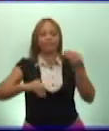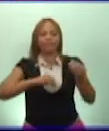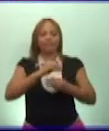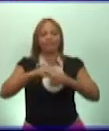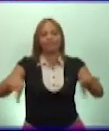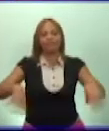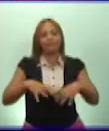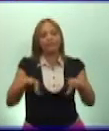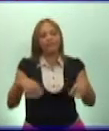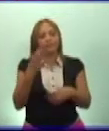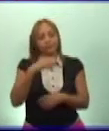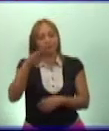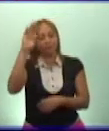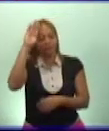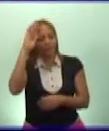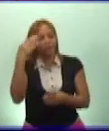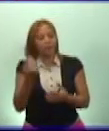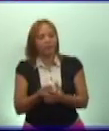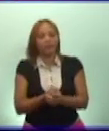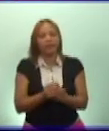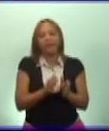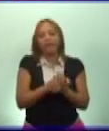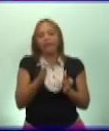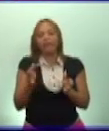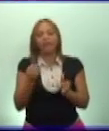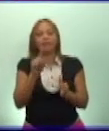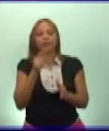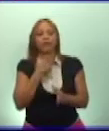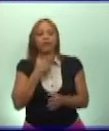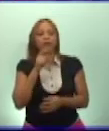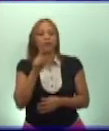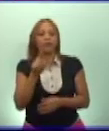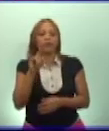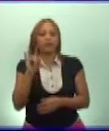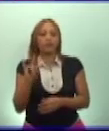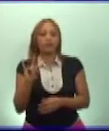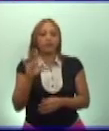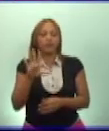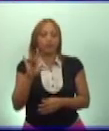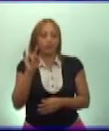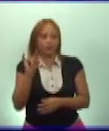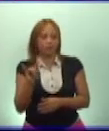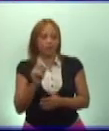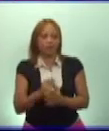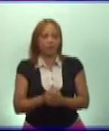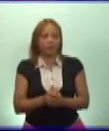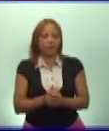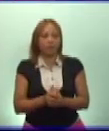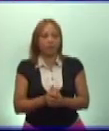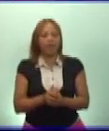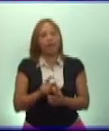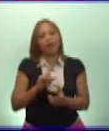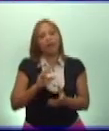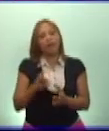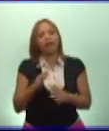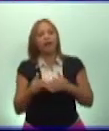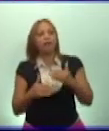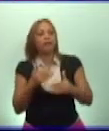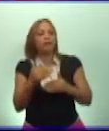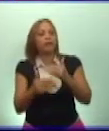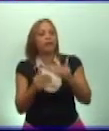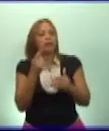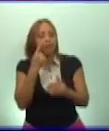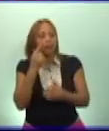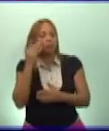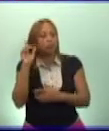situación de nuestro país desde el 1 de enero de 1959. En la medida que ustedes observen las